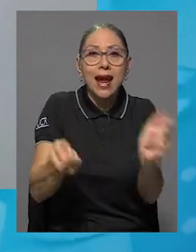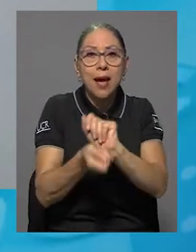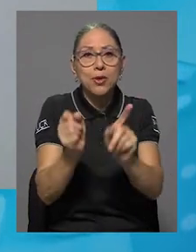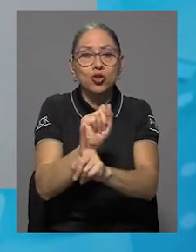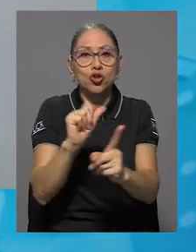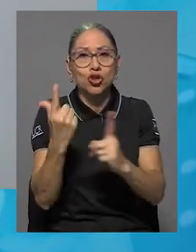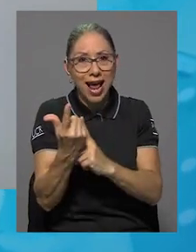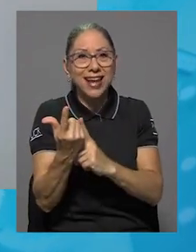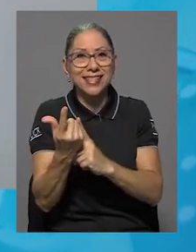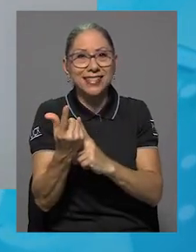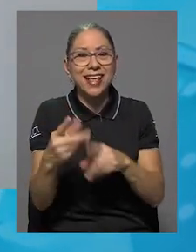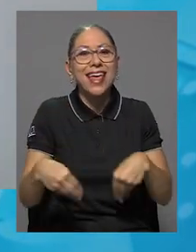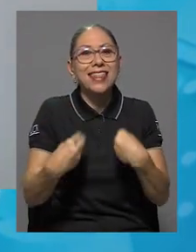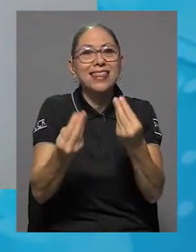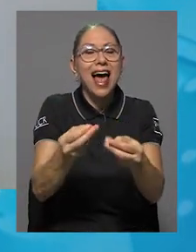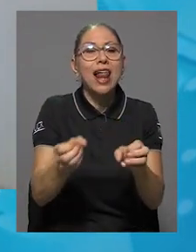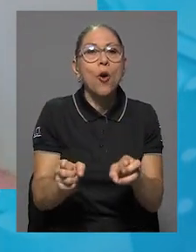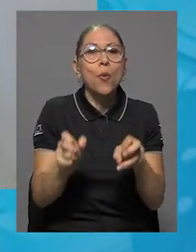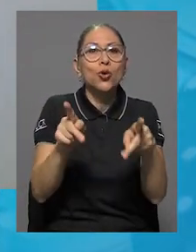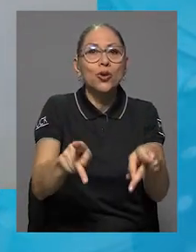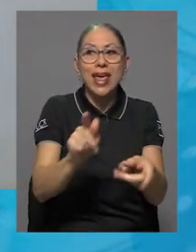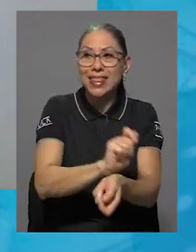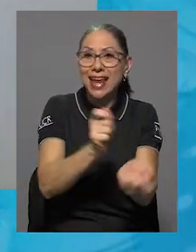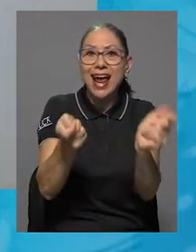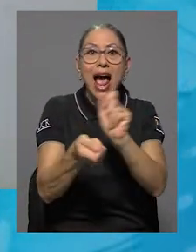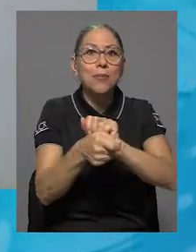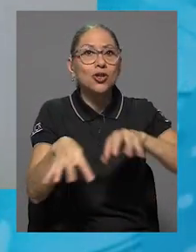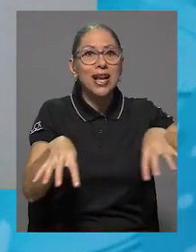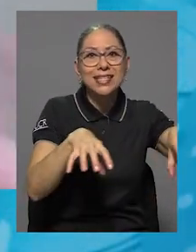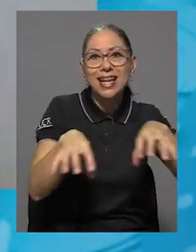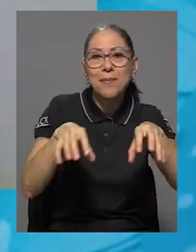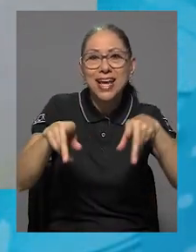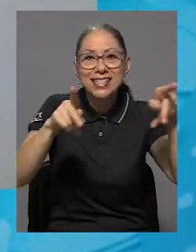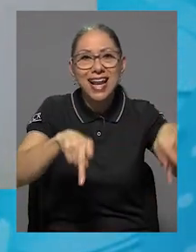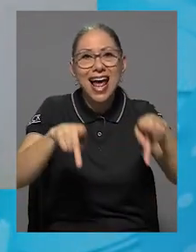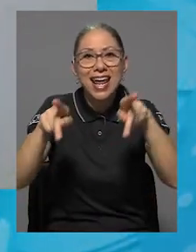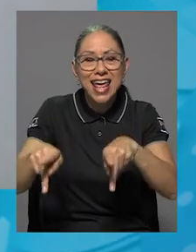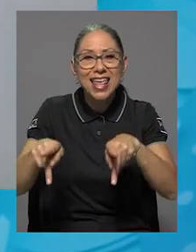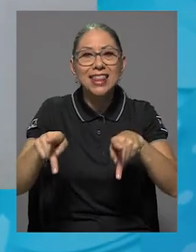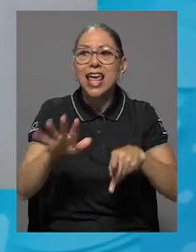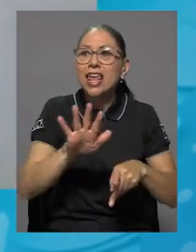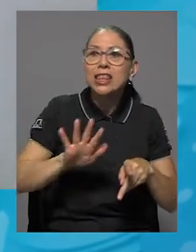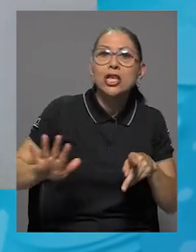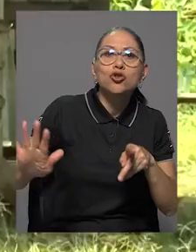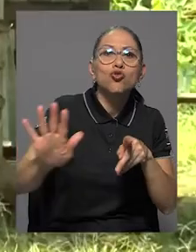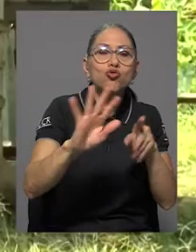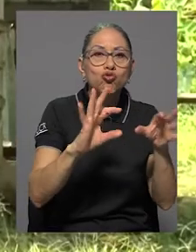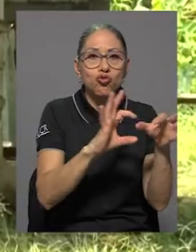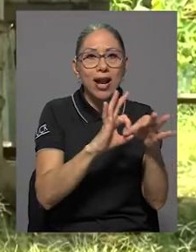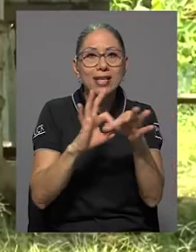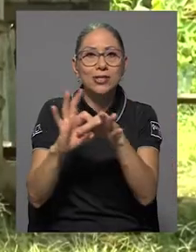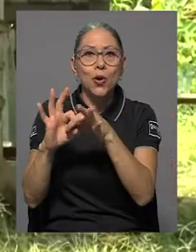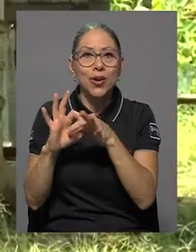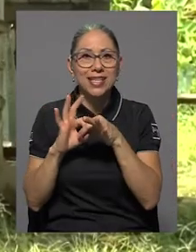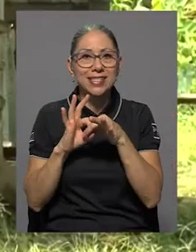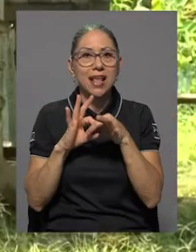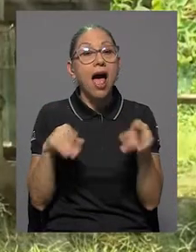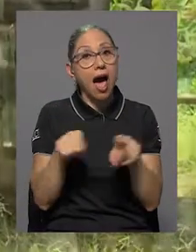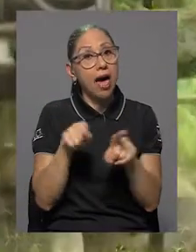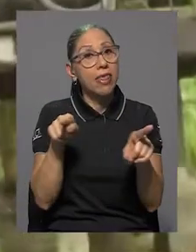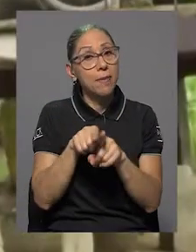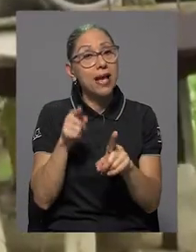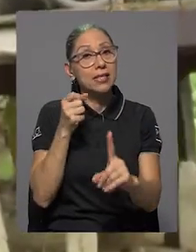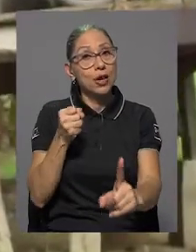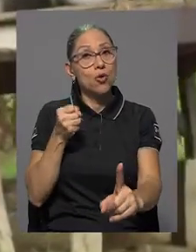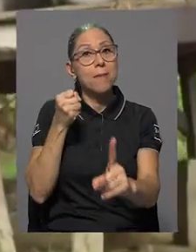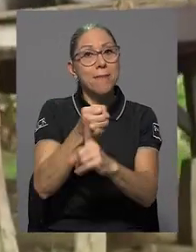sociales, que da la oportunidad de hacer cambios en las dinámicas de la gente, de las relaciones, que además tiene un